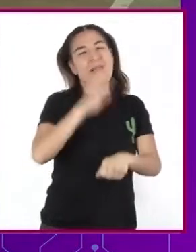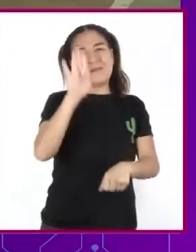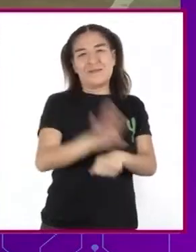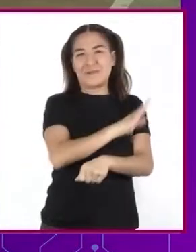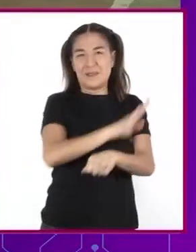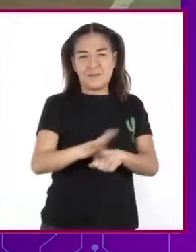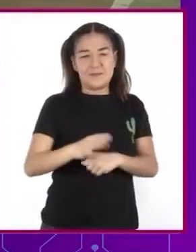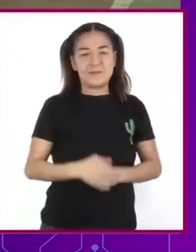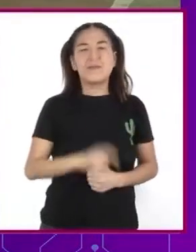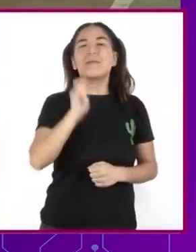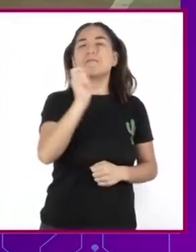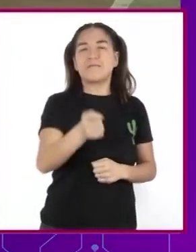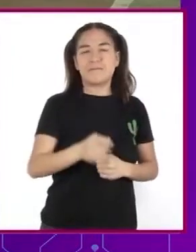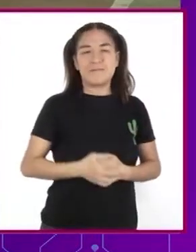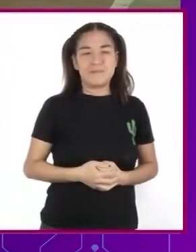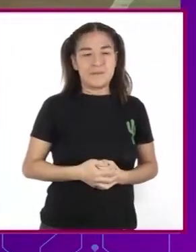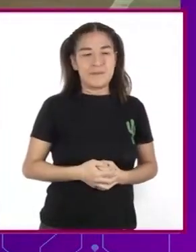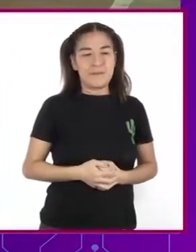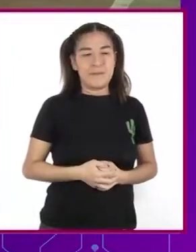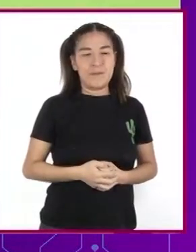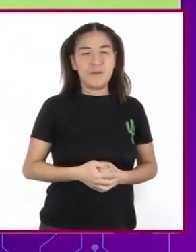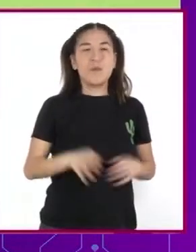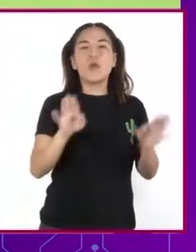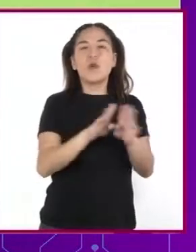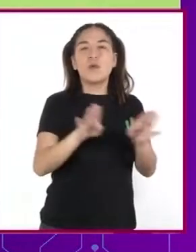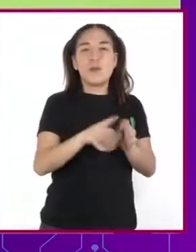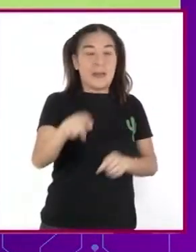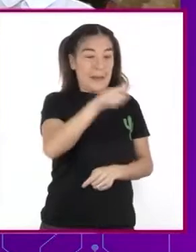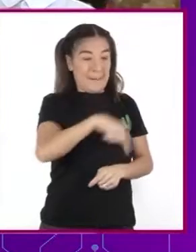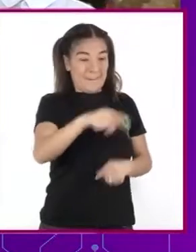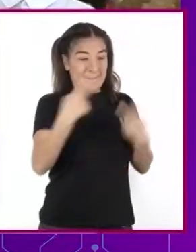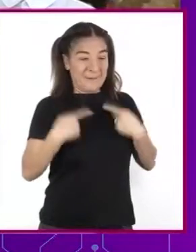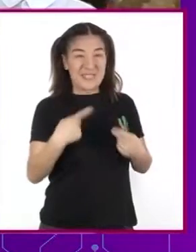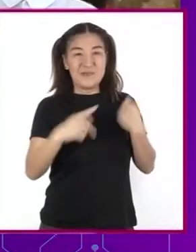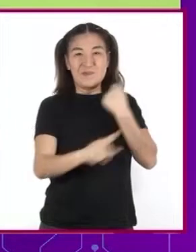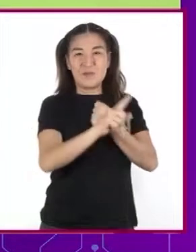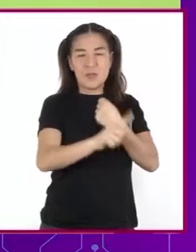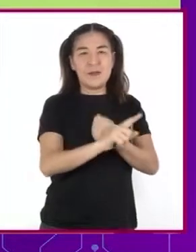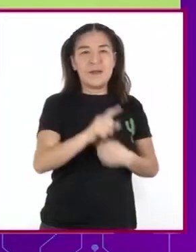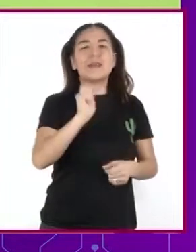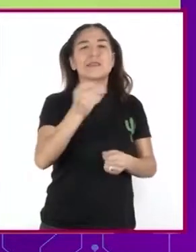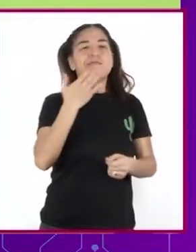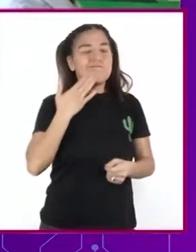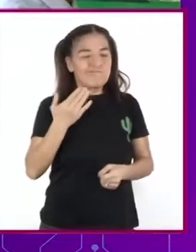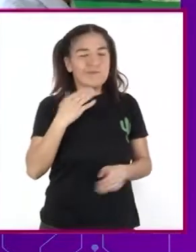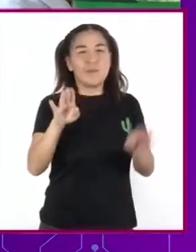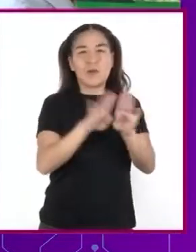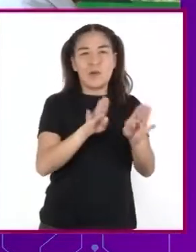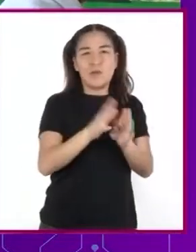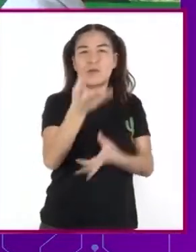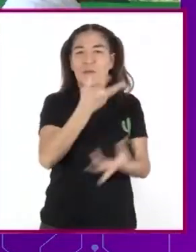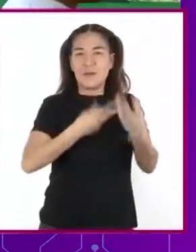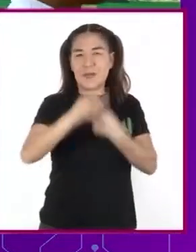Algunos De ellos Son Ambas Partes En conflicto Desarrollan Actitudes De cooperación Y respeto